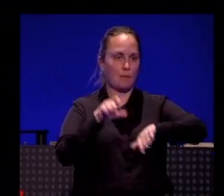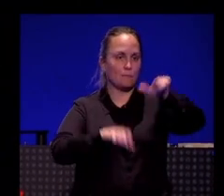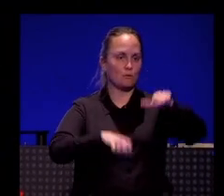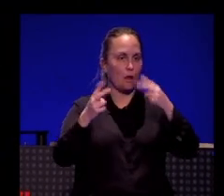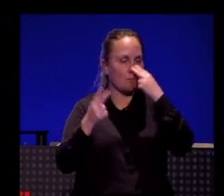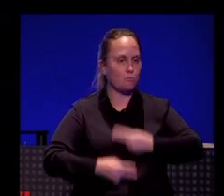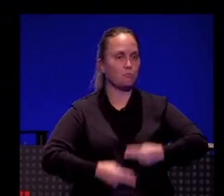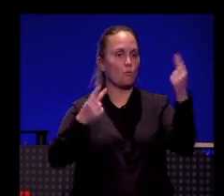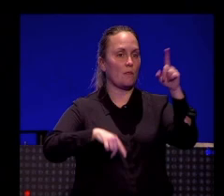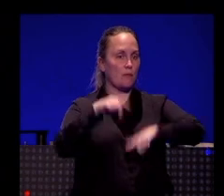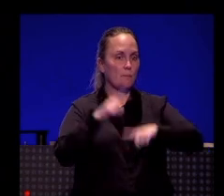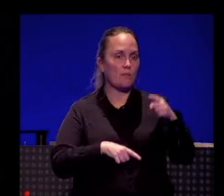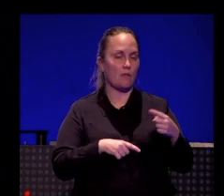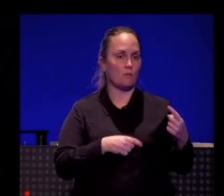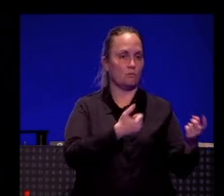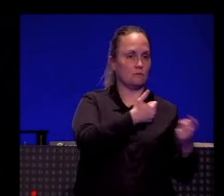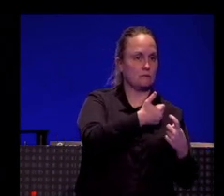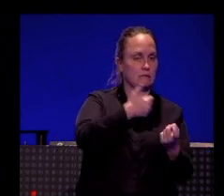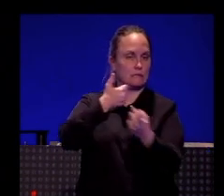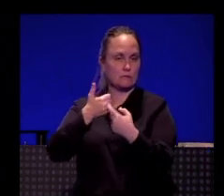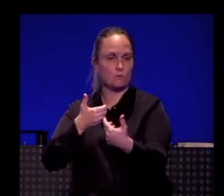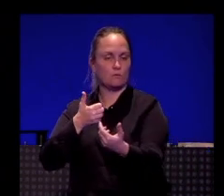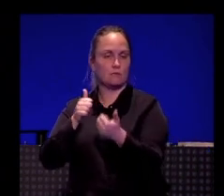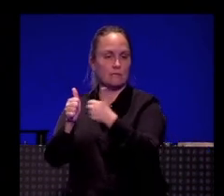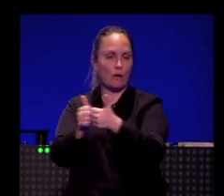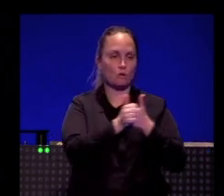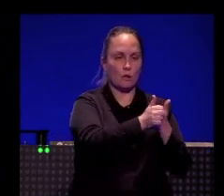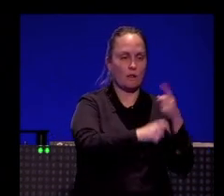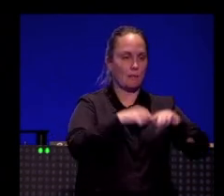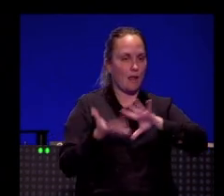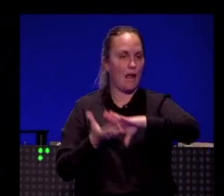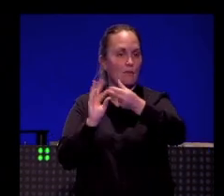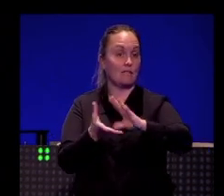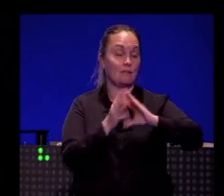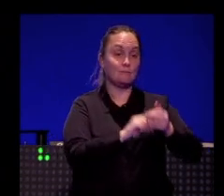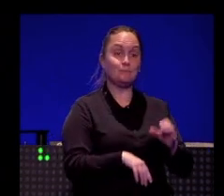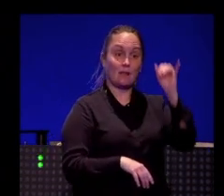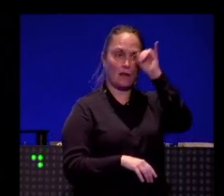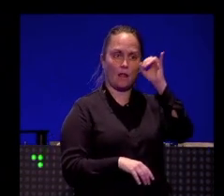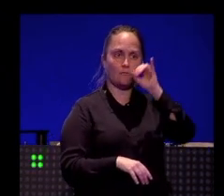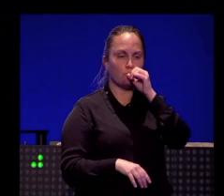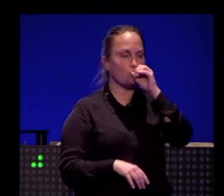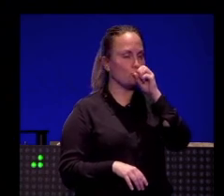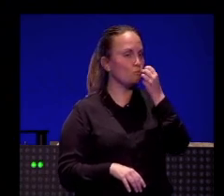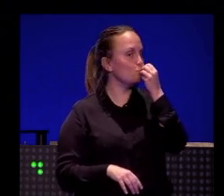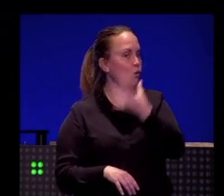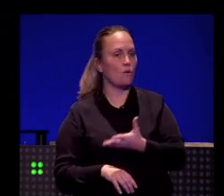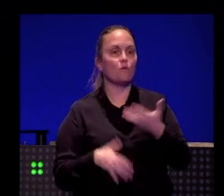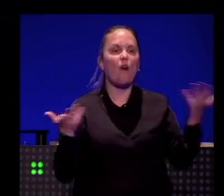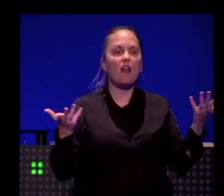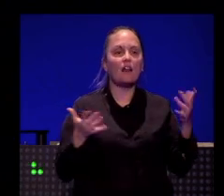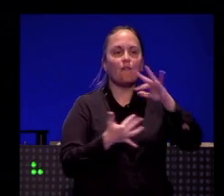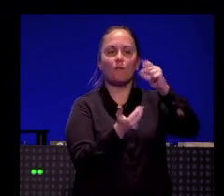la actualidad, pero desde otro punto de vista. Lo que gusta mucho en Instagram, que nos hemos dado cuenta, es la trascienda del